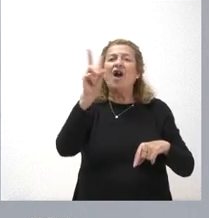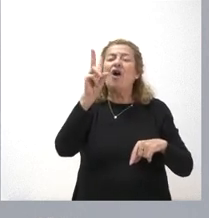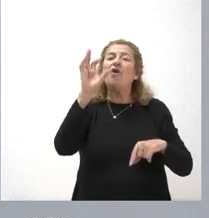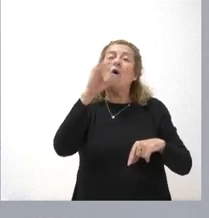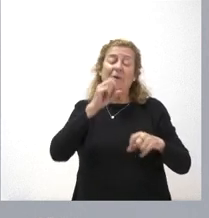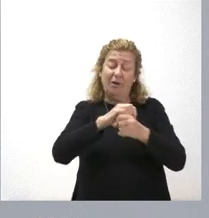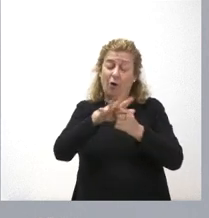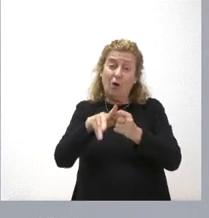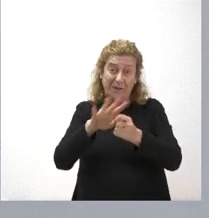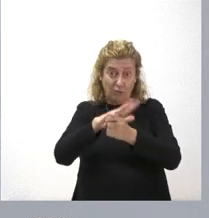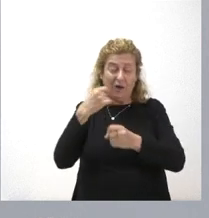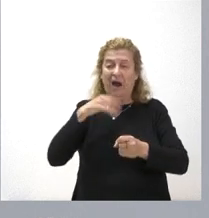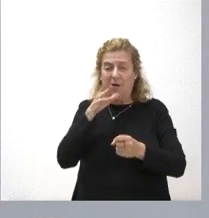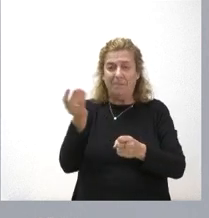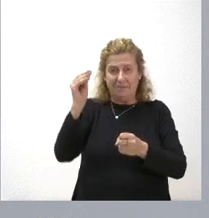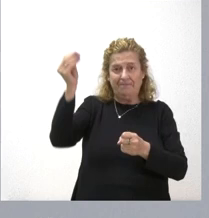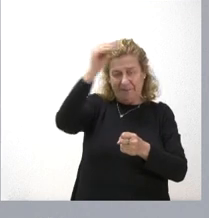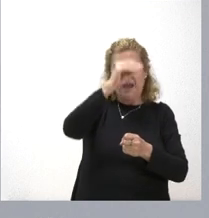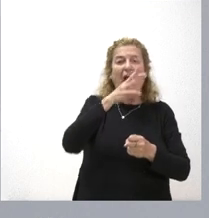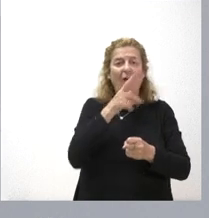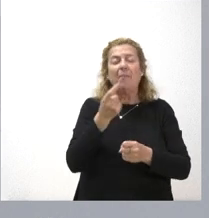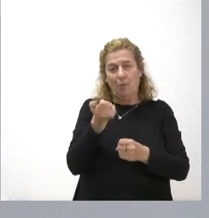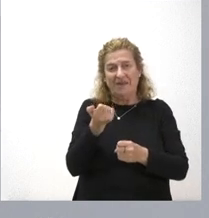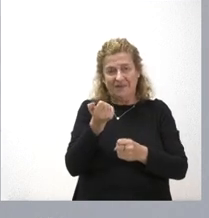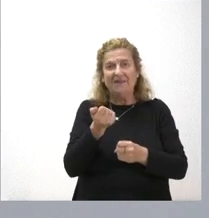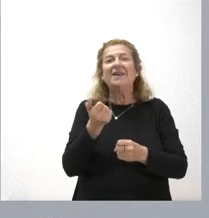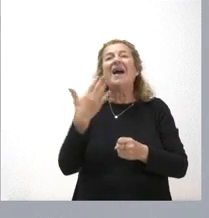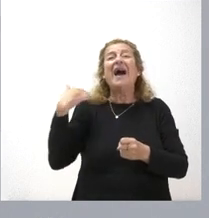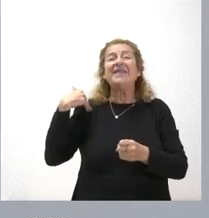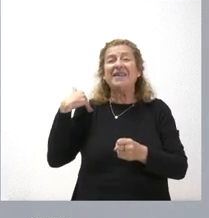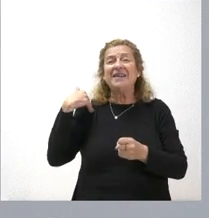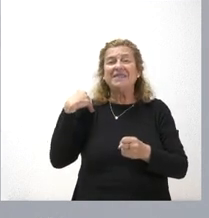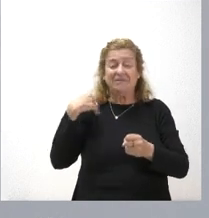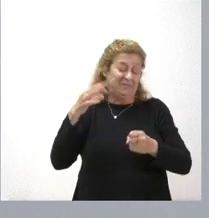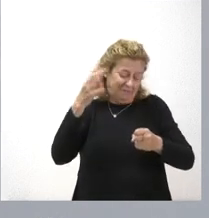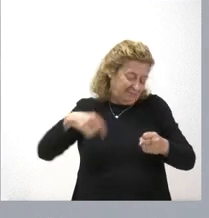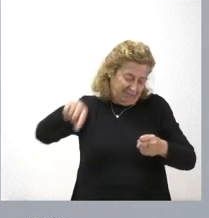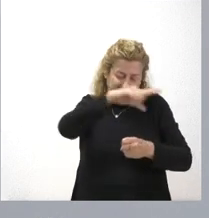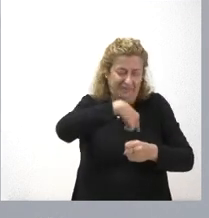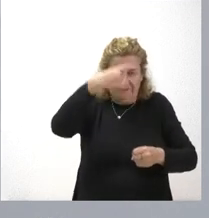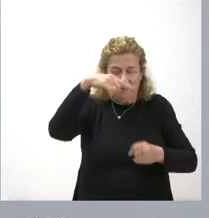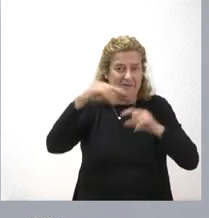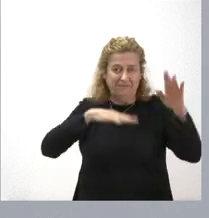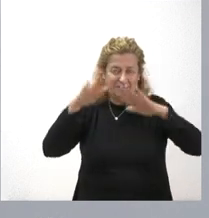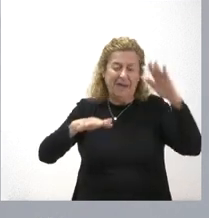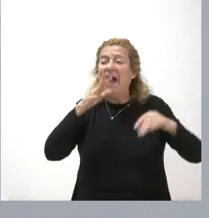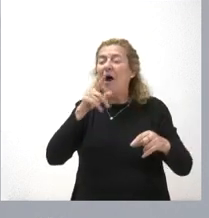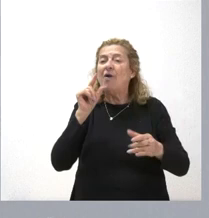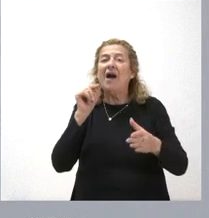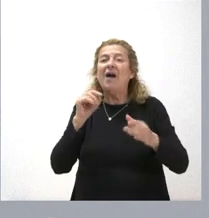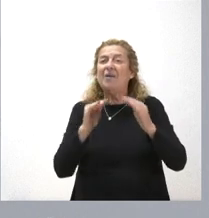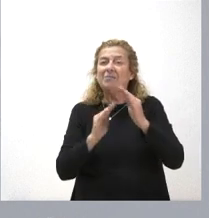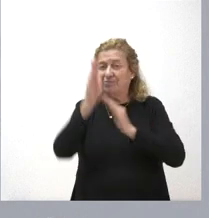virus del COVID, que está en esta fase de aumento. Estaba dentro de las previsiones posibles hasta llegar al aumento punta